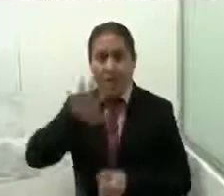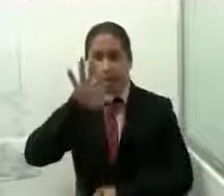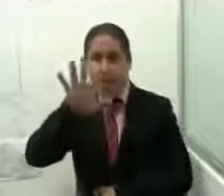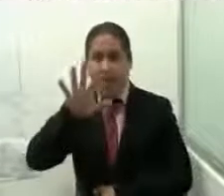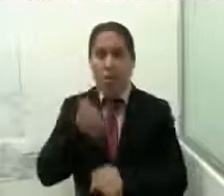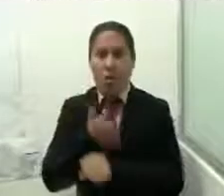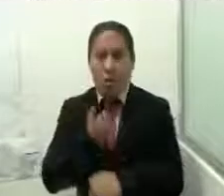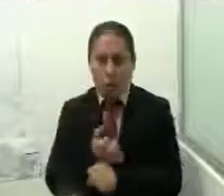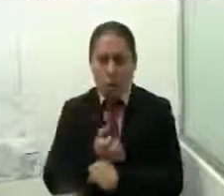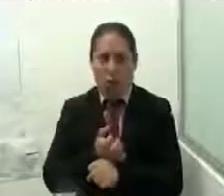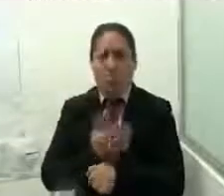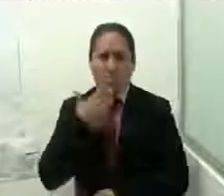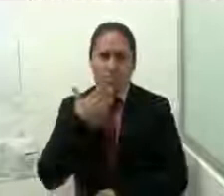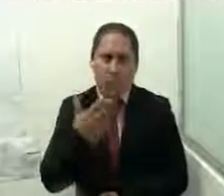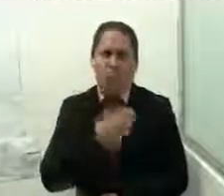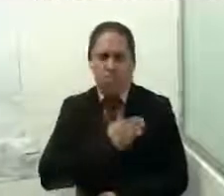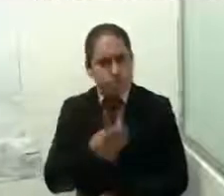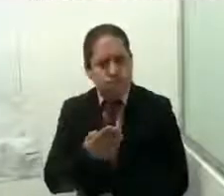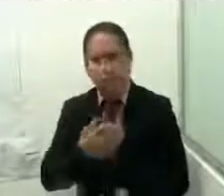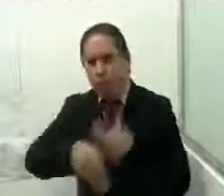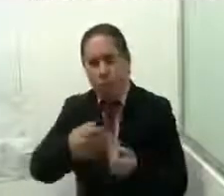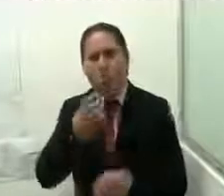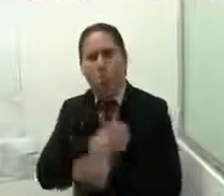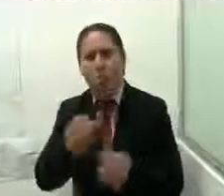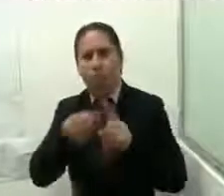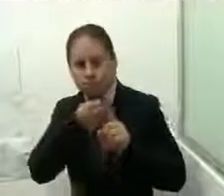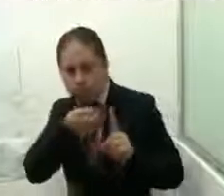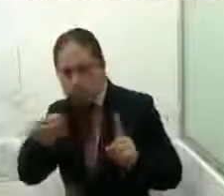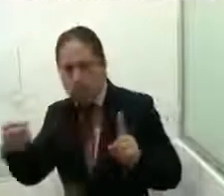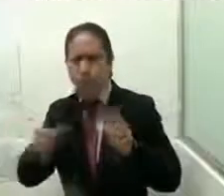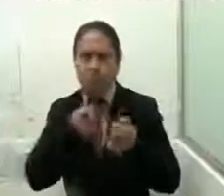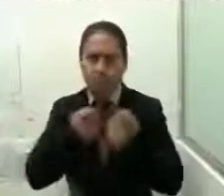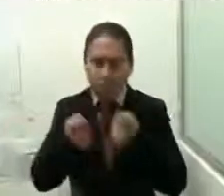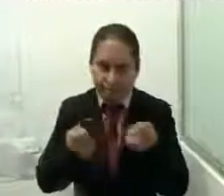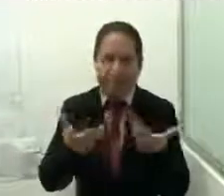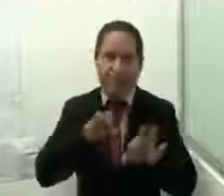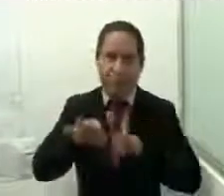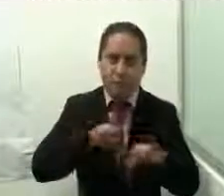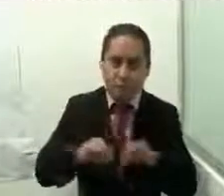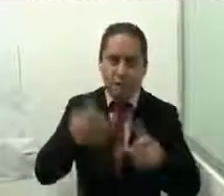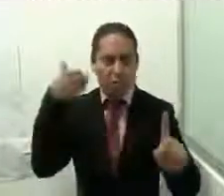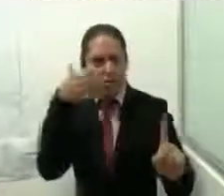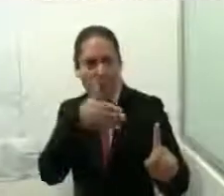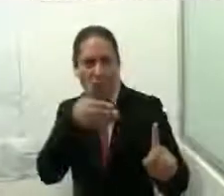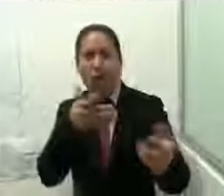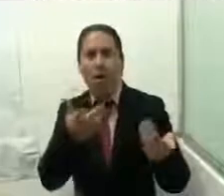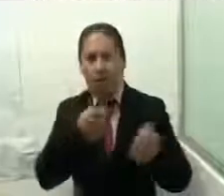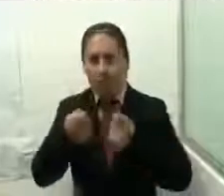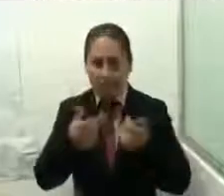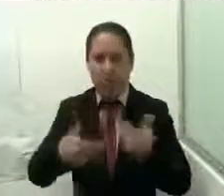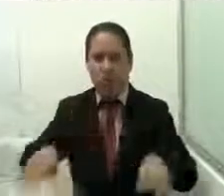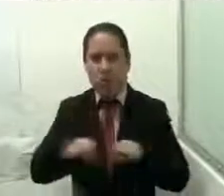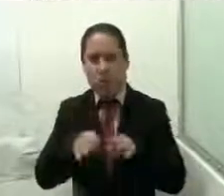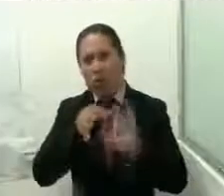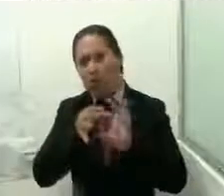nacional en buenas prácticas en relación al funcionamiento, operatividad, estrategias de seguimiento y coordinación estatal del